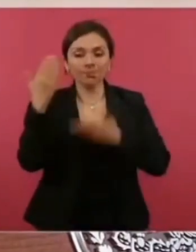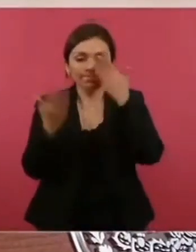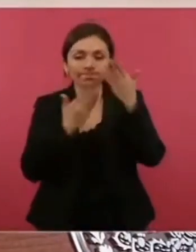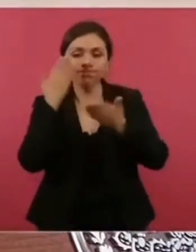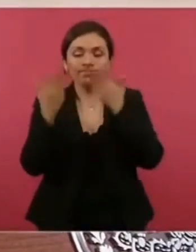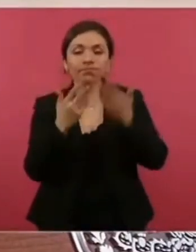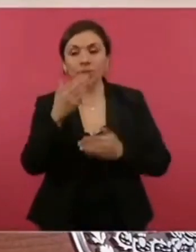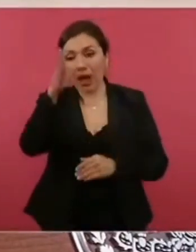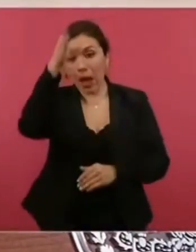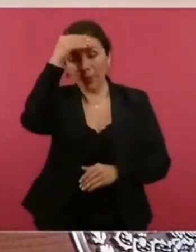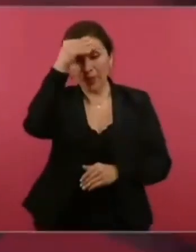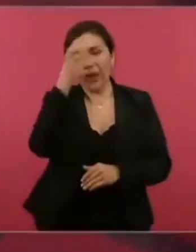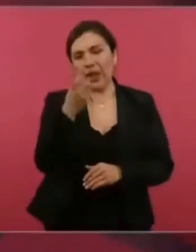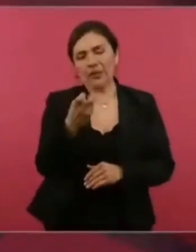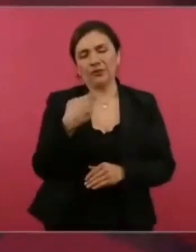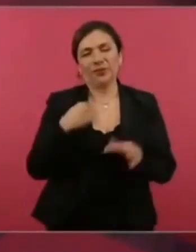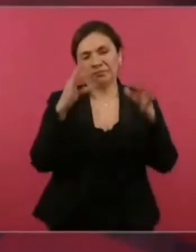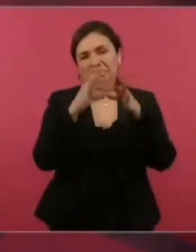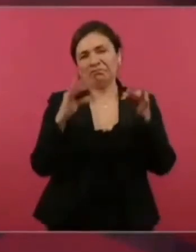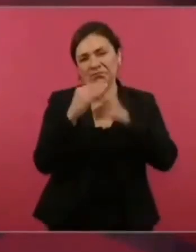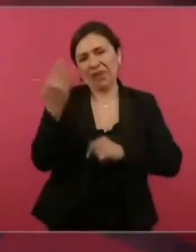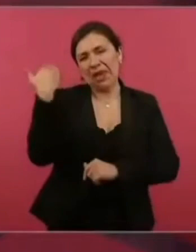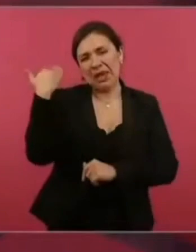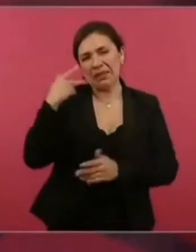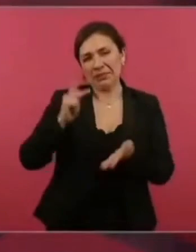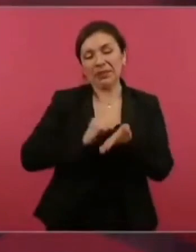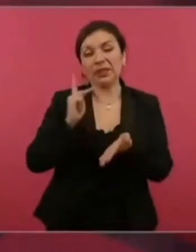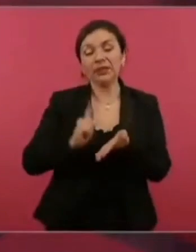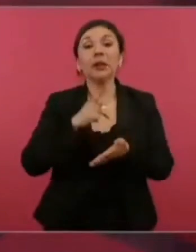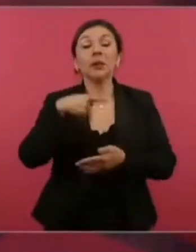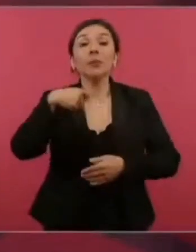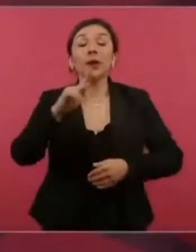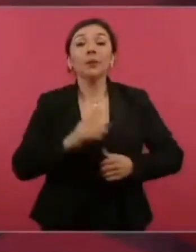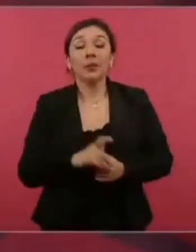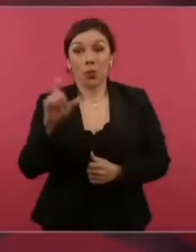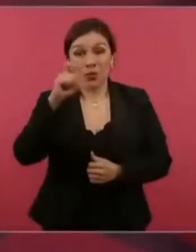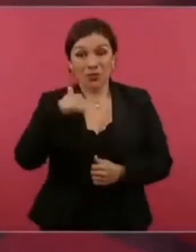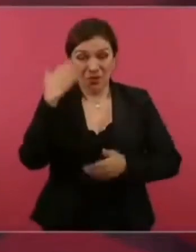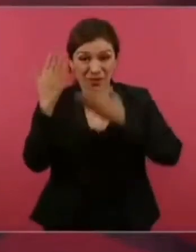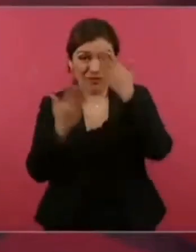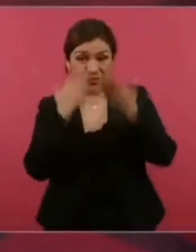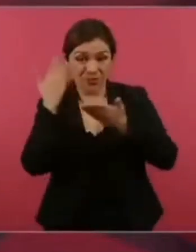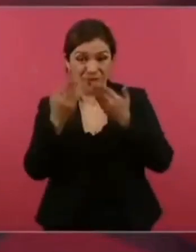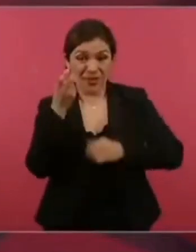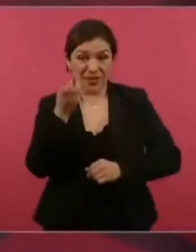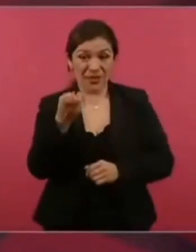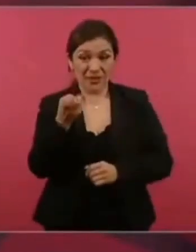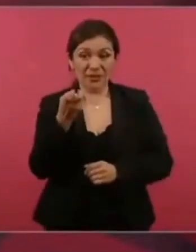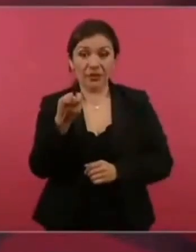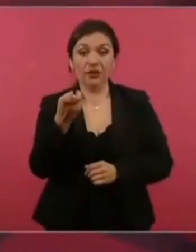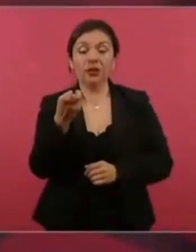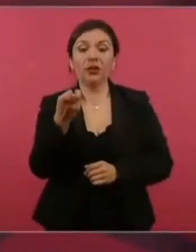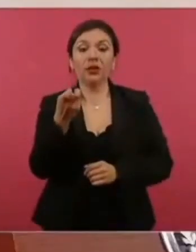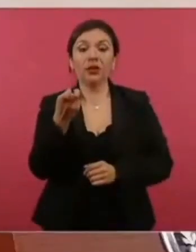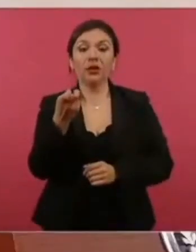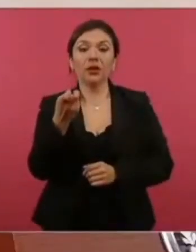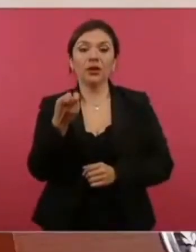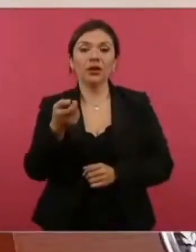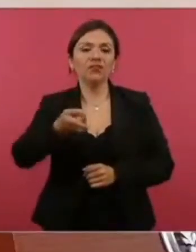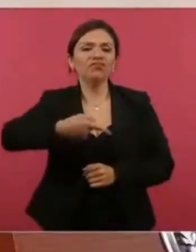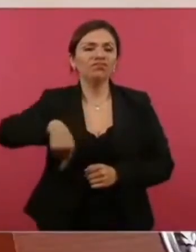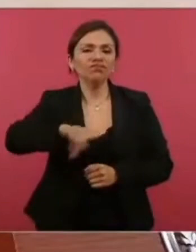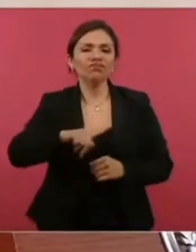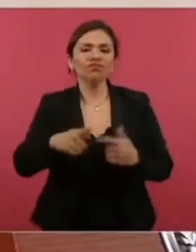ya lo he contado, pero en ese entonces en debate